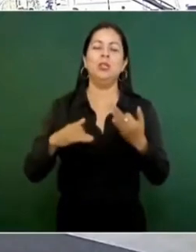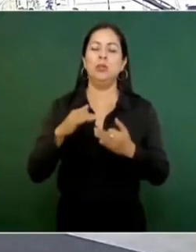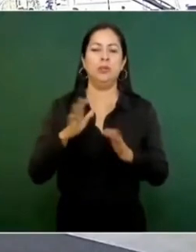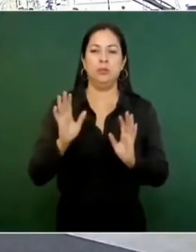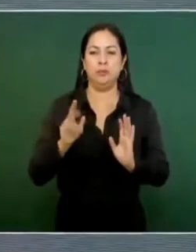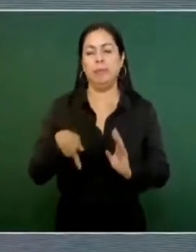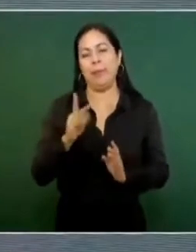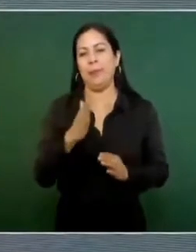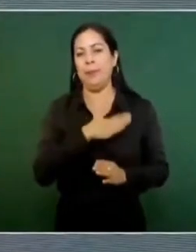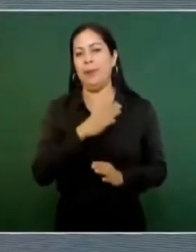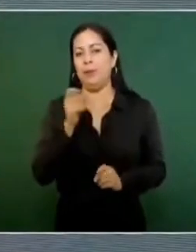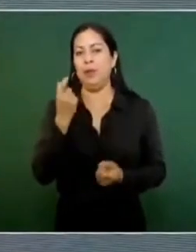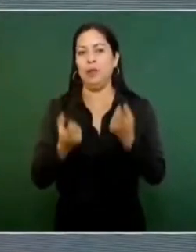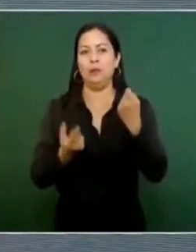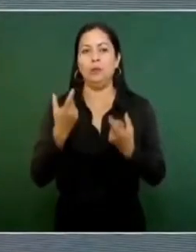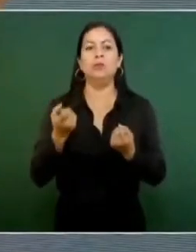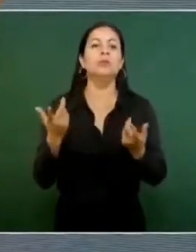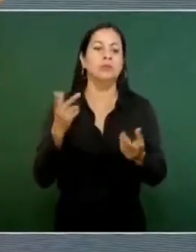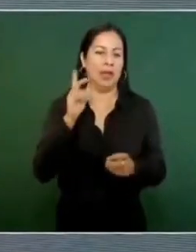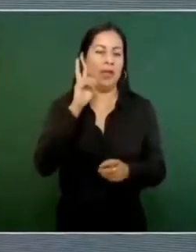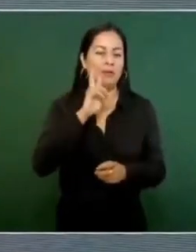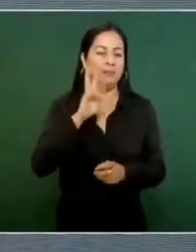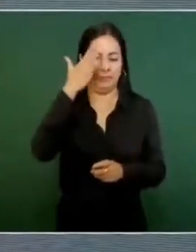pero bueno, algunos, sí me doy cuenta.